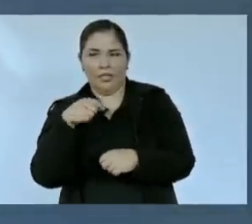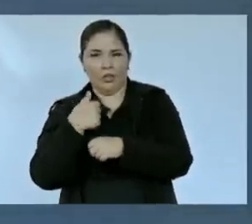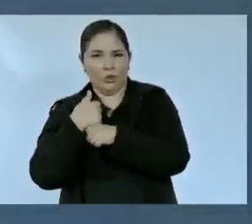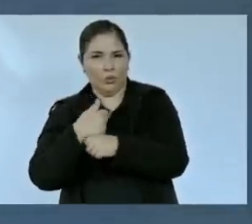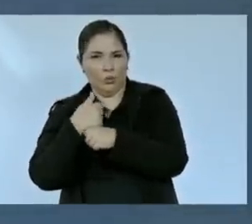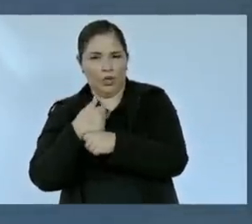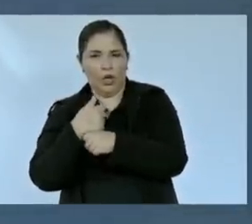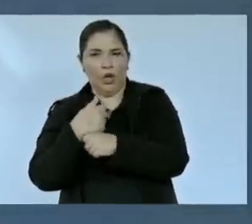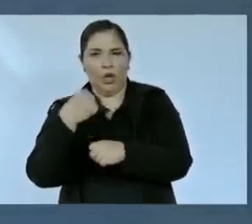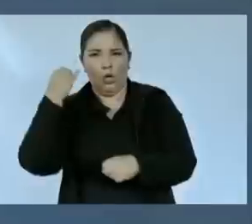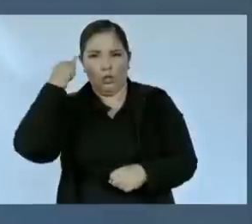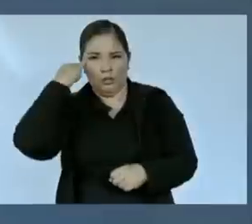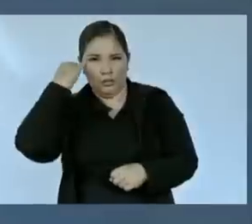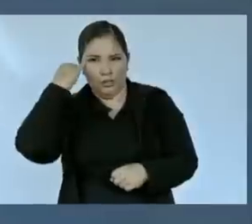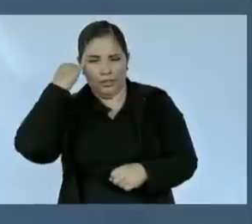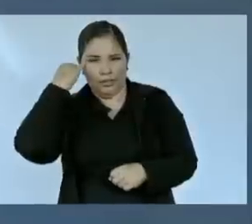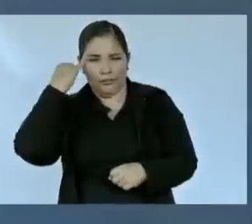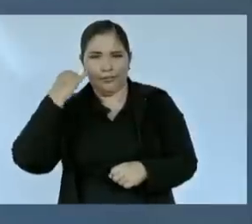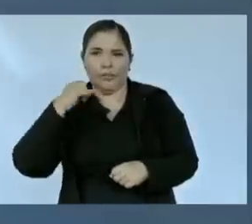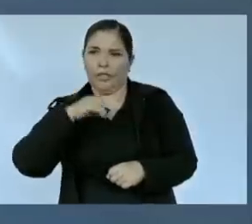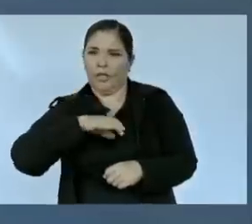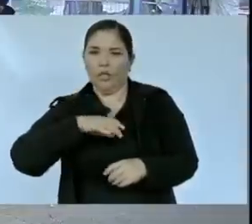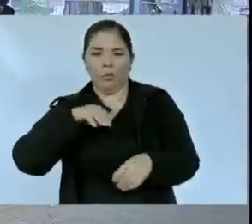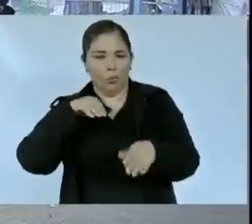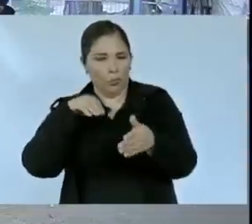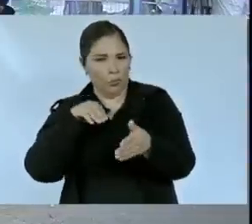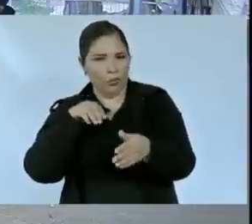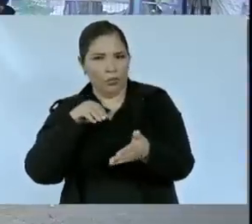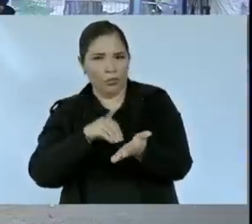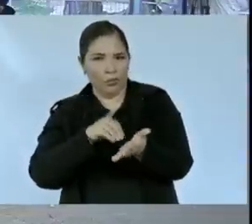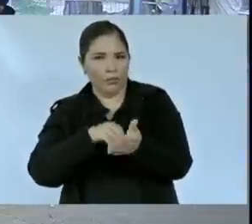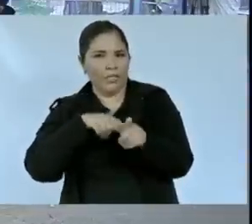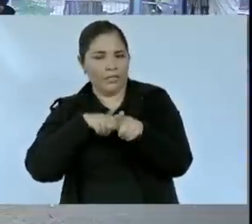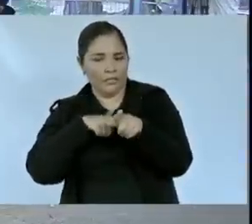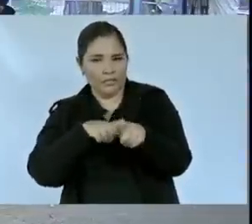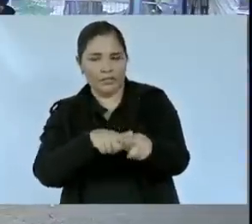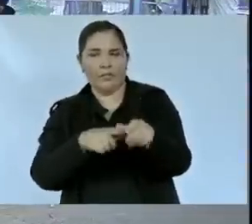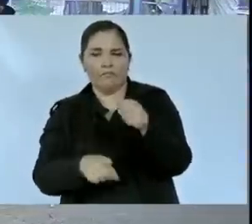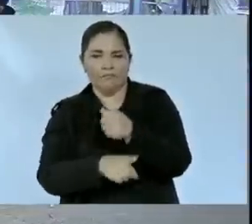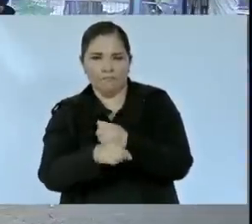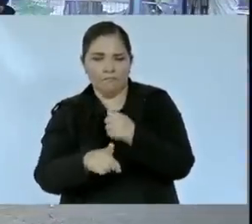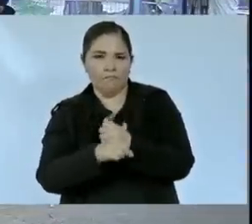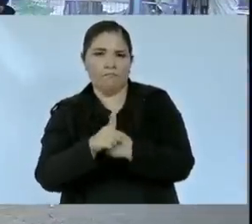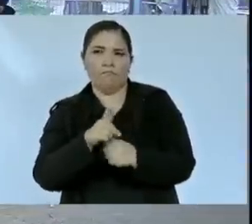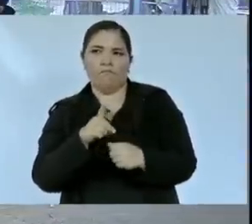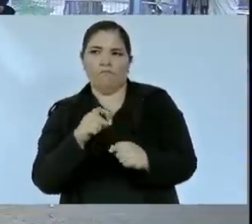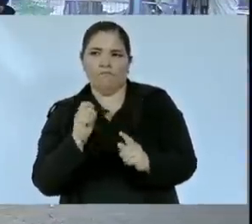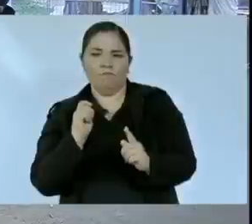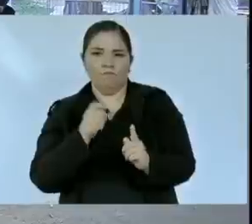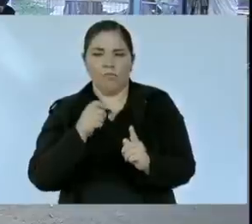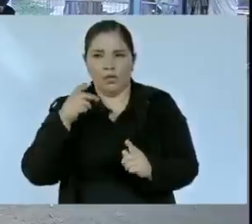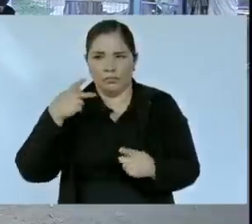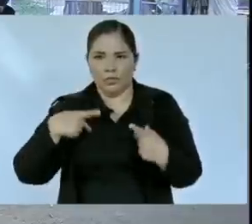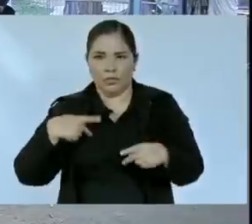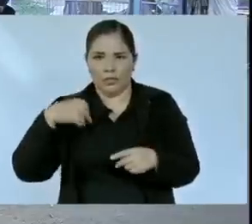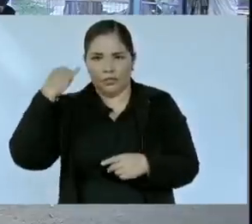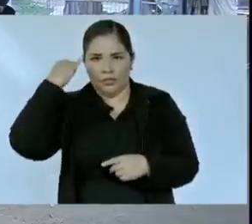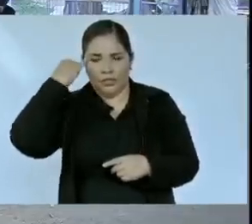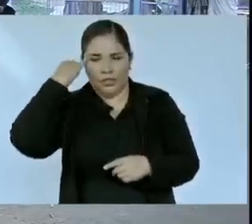indígenas y todavía se sigue padeciendo